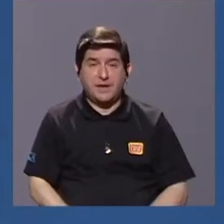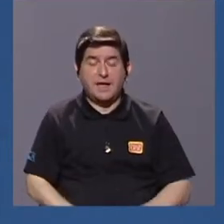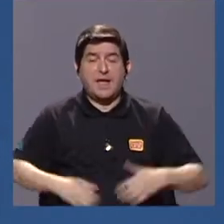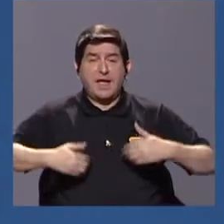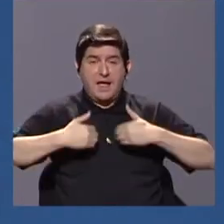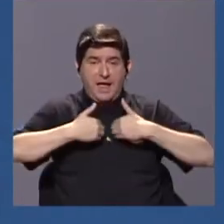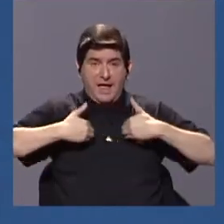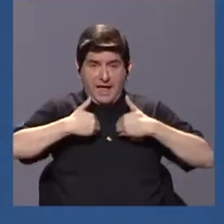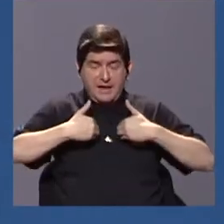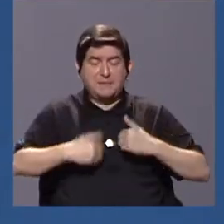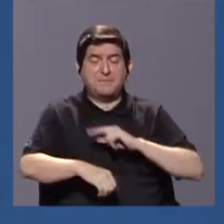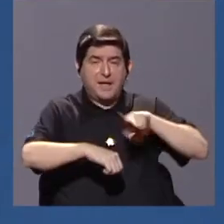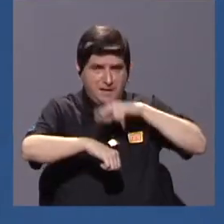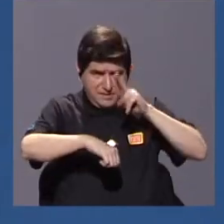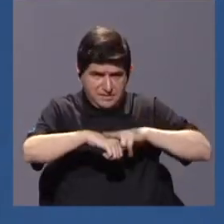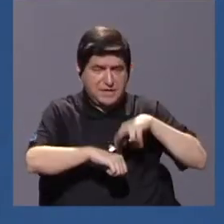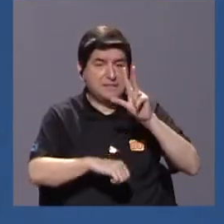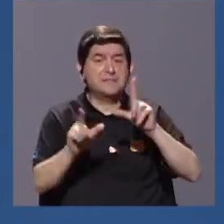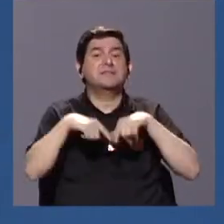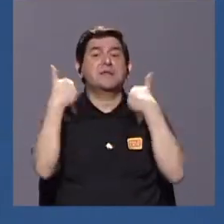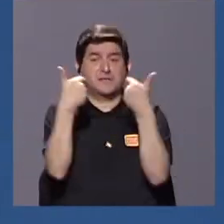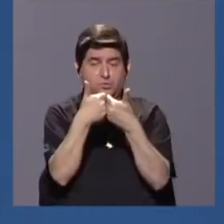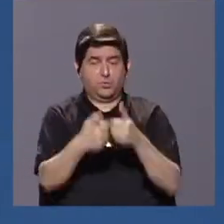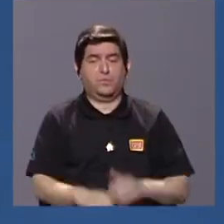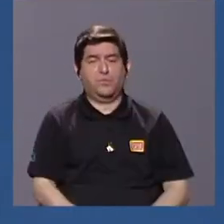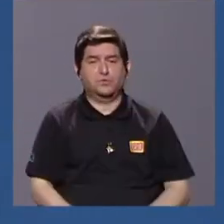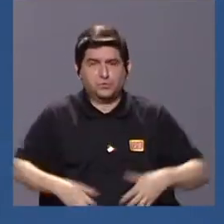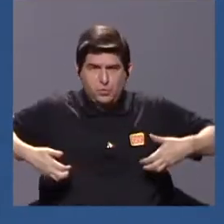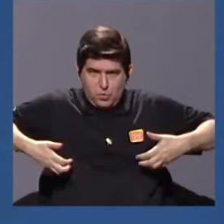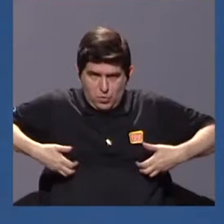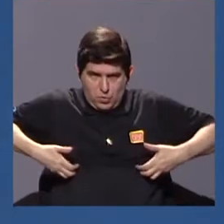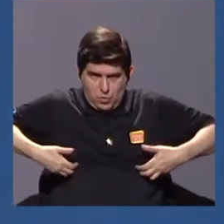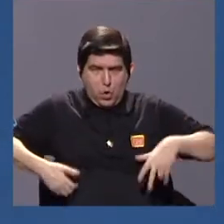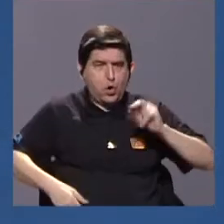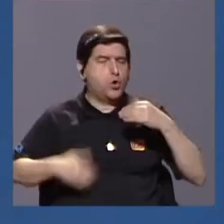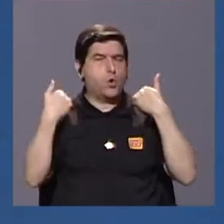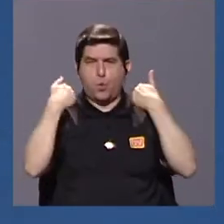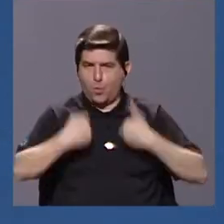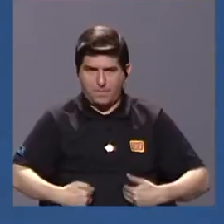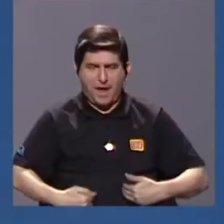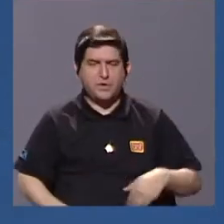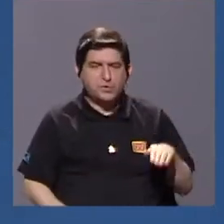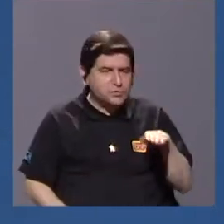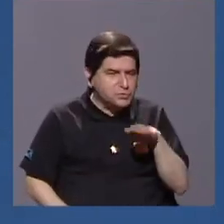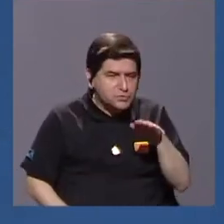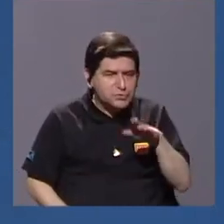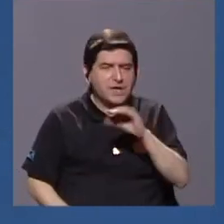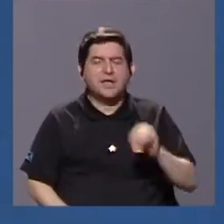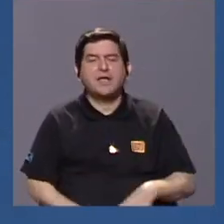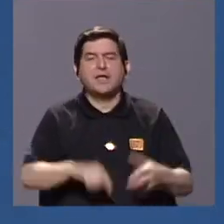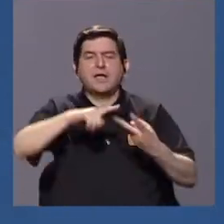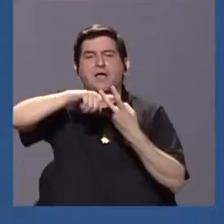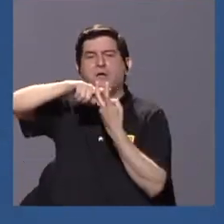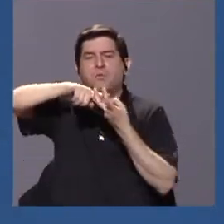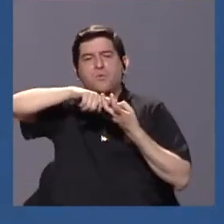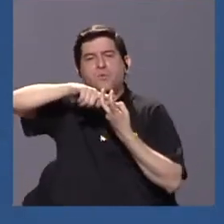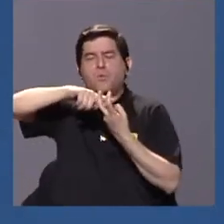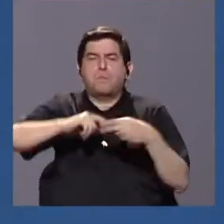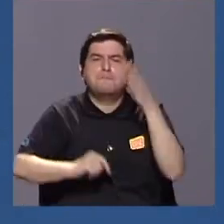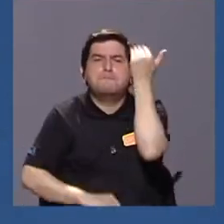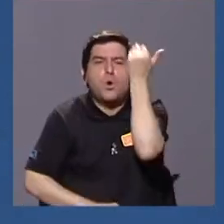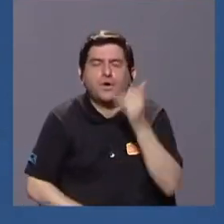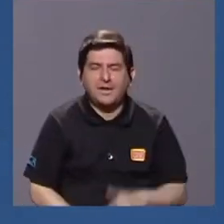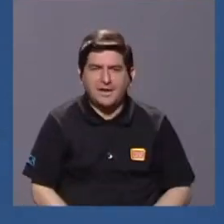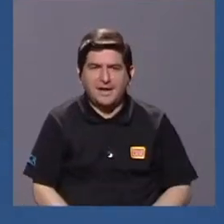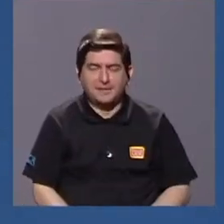silvestres, son tres grupos. Más importantes, los primates no humanos, los roedores y los murciélagos. ¿Por qué? Bueno,